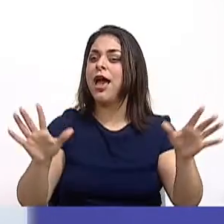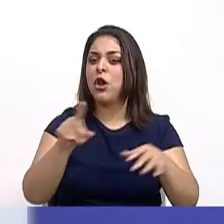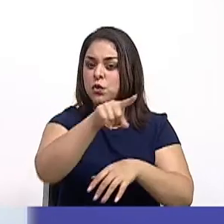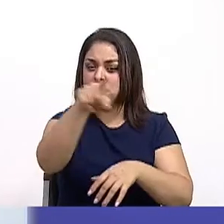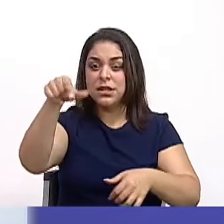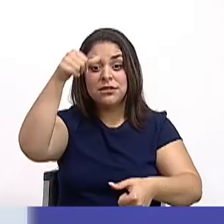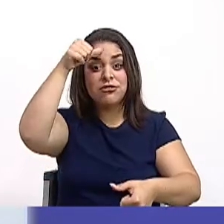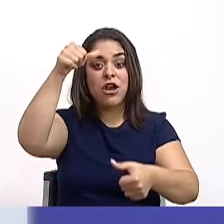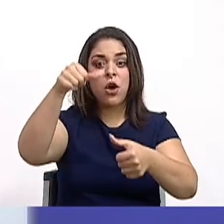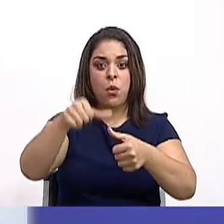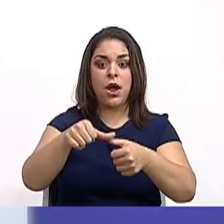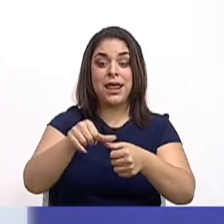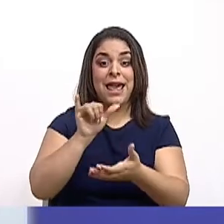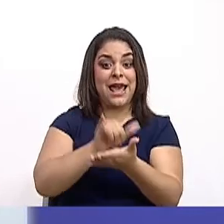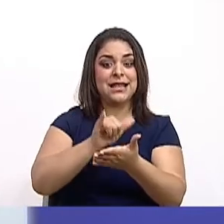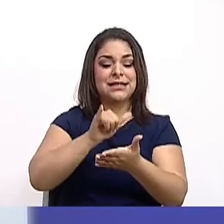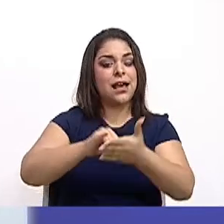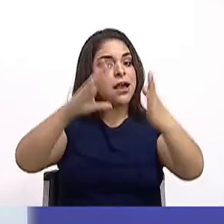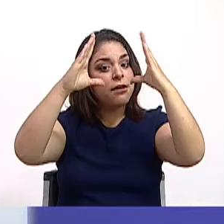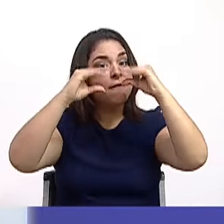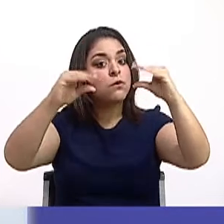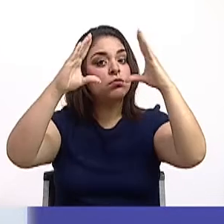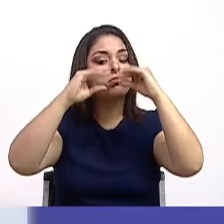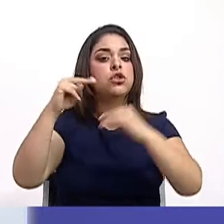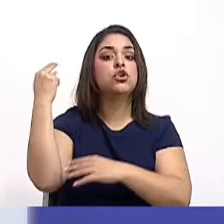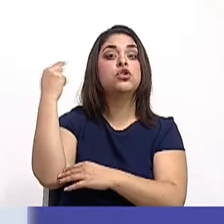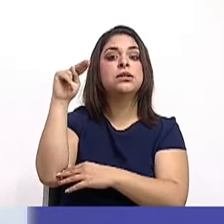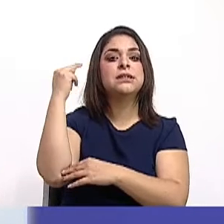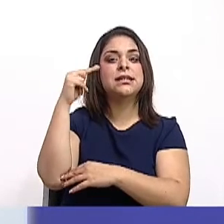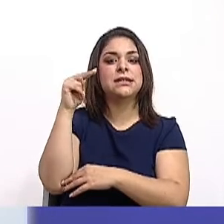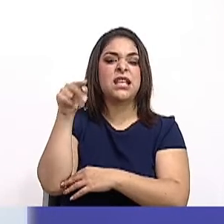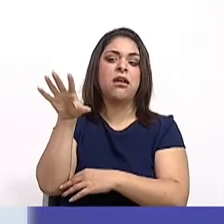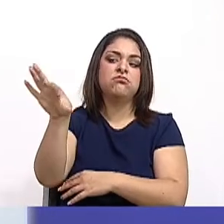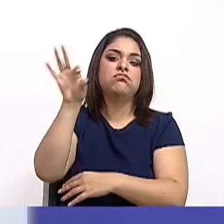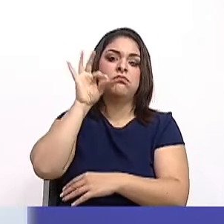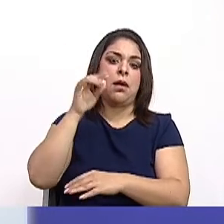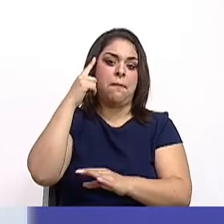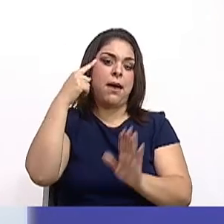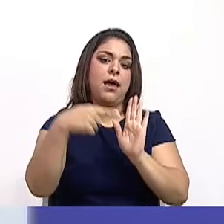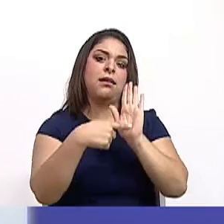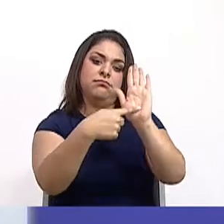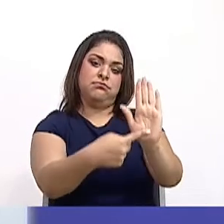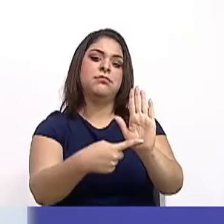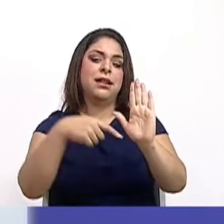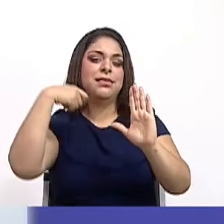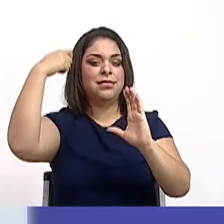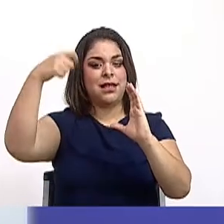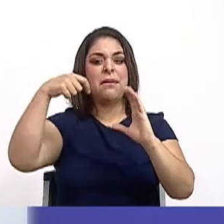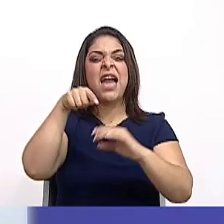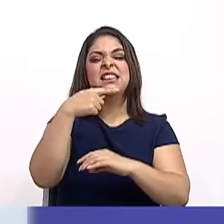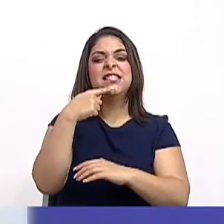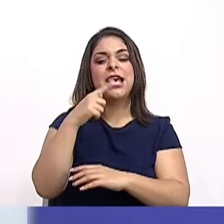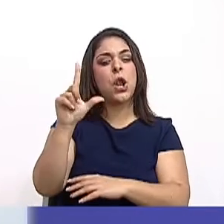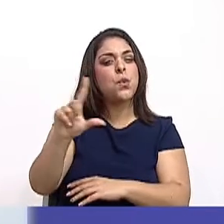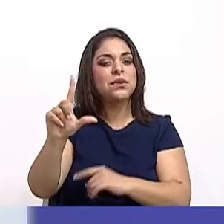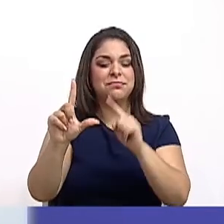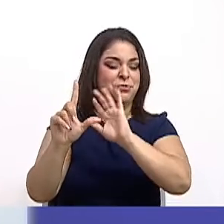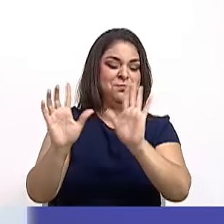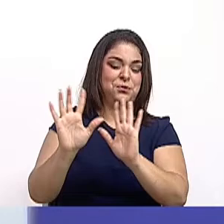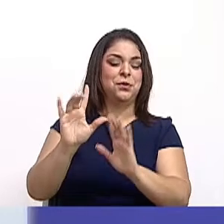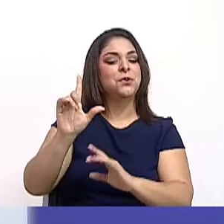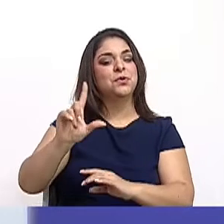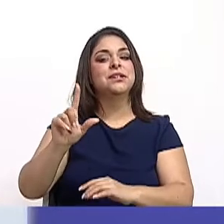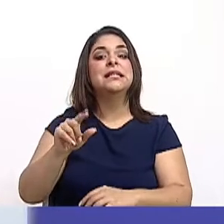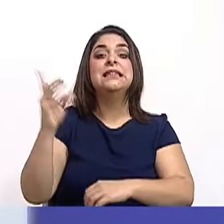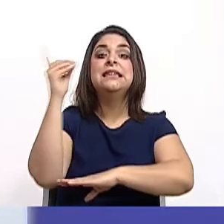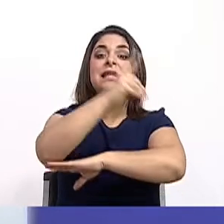información, una noticia que se tomó para ilustrar el tema. ¿Verdad? Entonces, ¿hay que decir el lunes? No. El Día